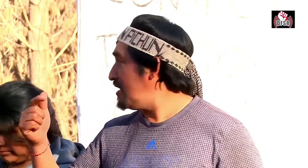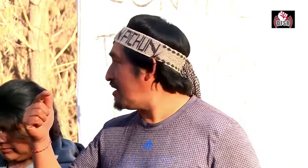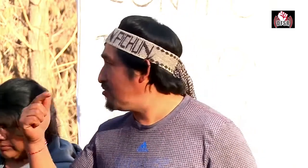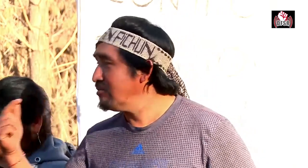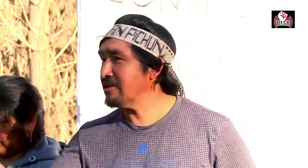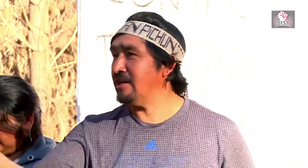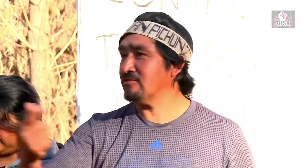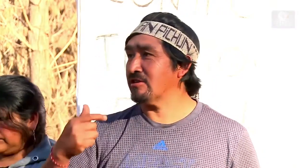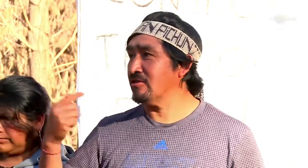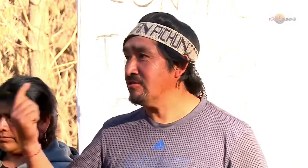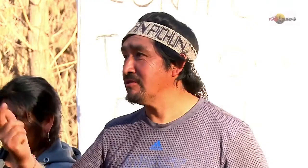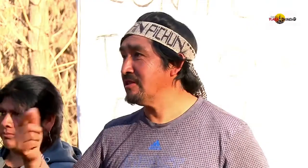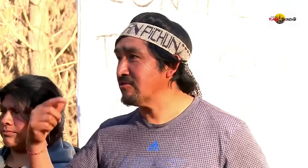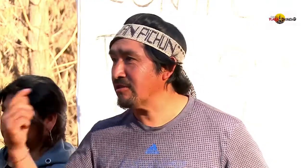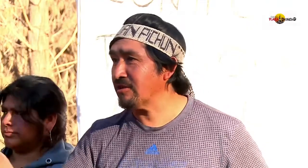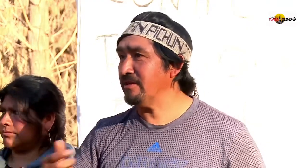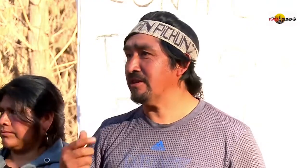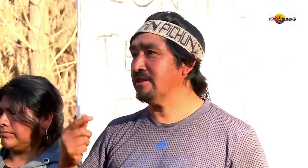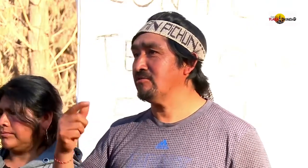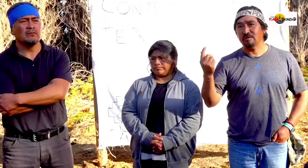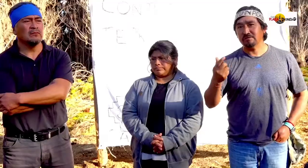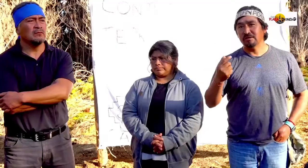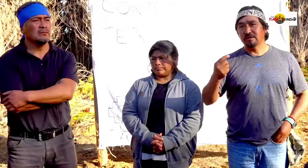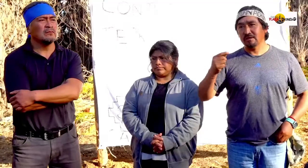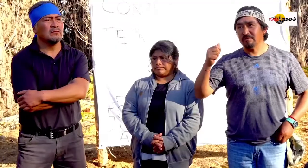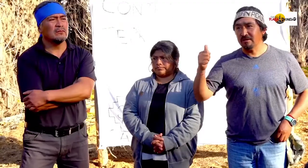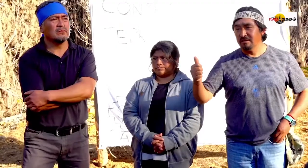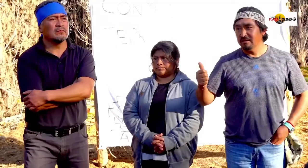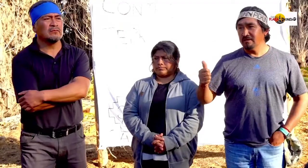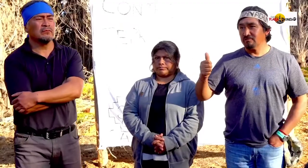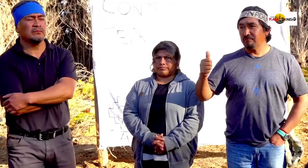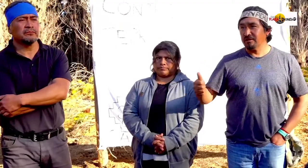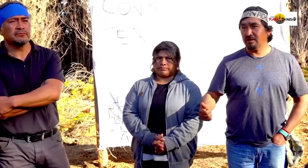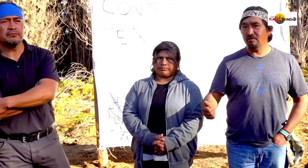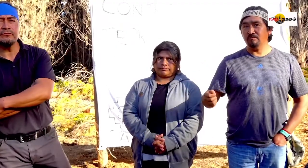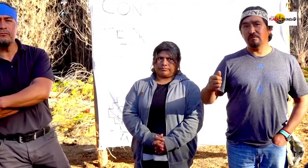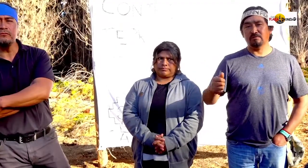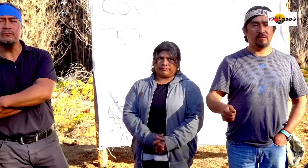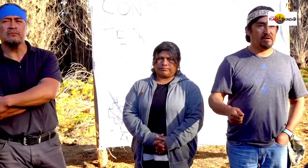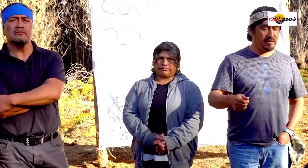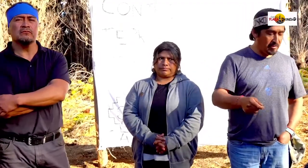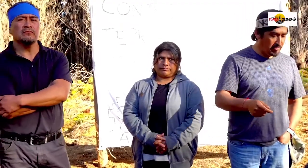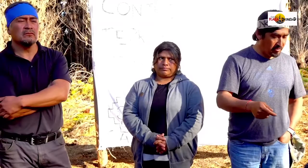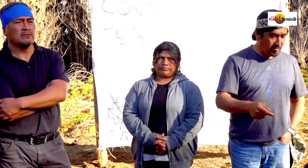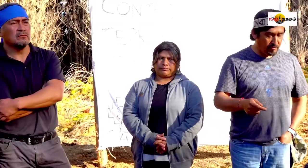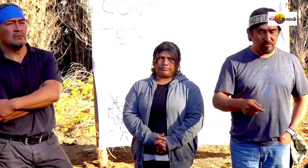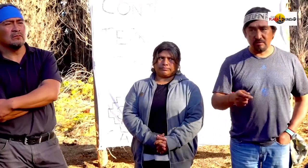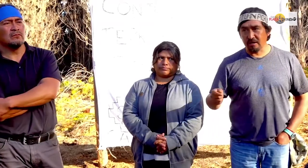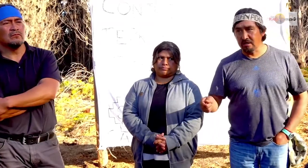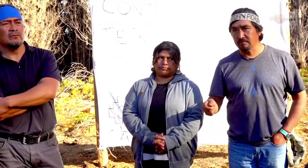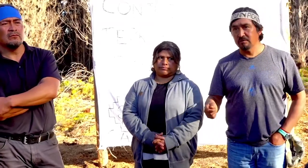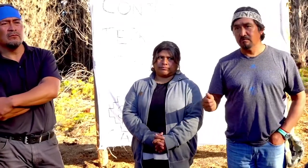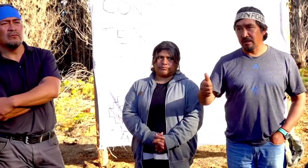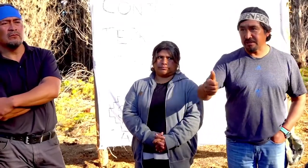daña a todo lo que está a su alrededor. Y a su alrededor también hay gente que no son mapuche, que también son afectados, digamos, por los